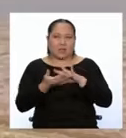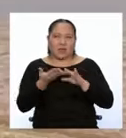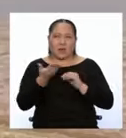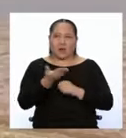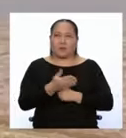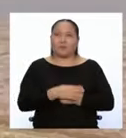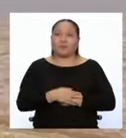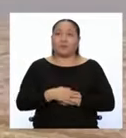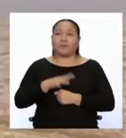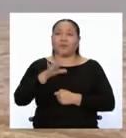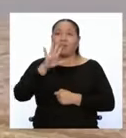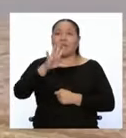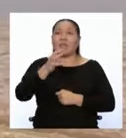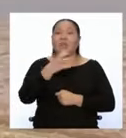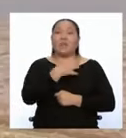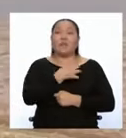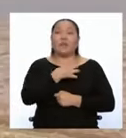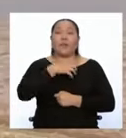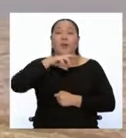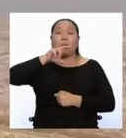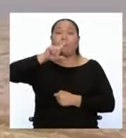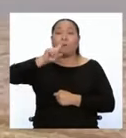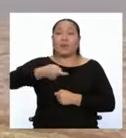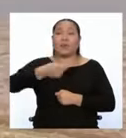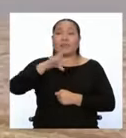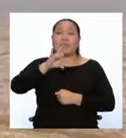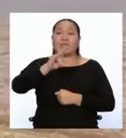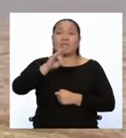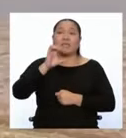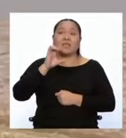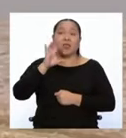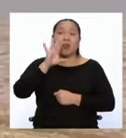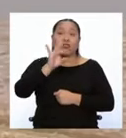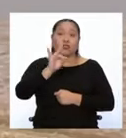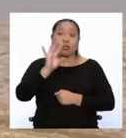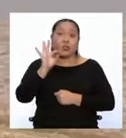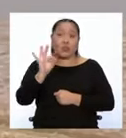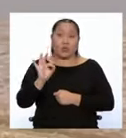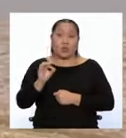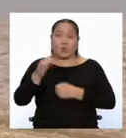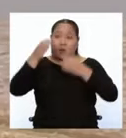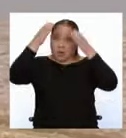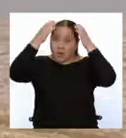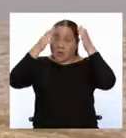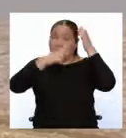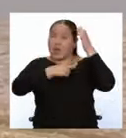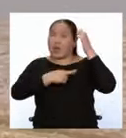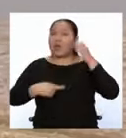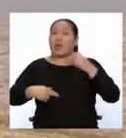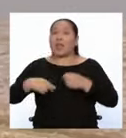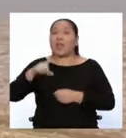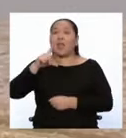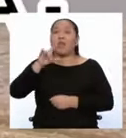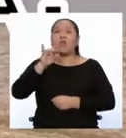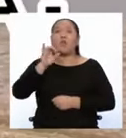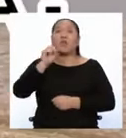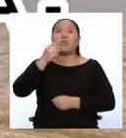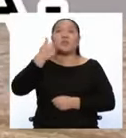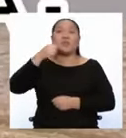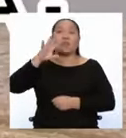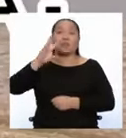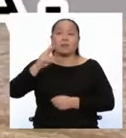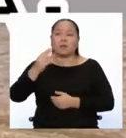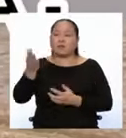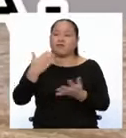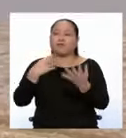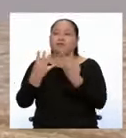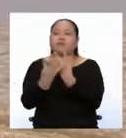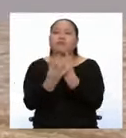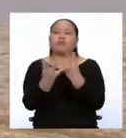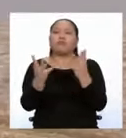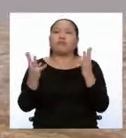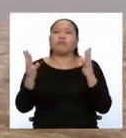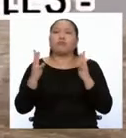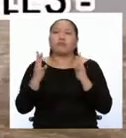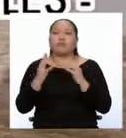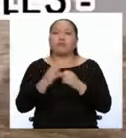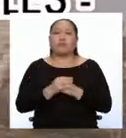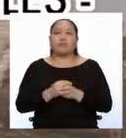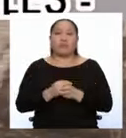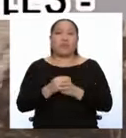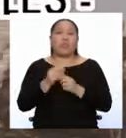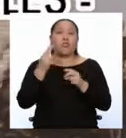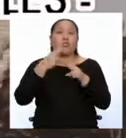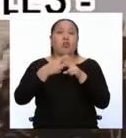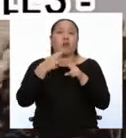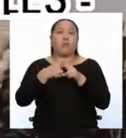El 5 de mayo de 1789, el rey Luis XVI convocó una asamblea o reunión llamada Estados